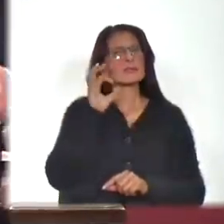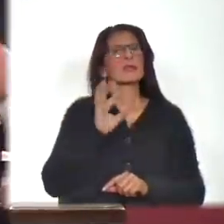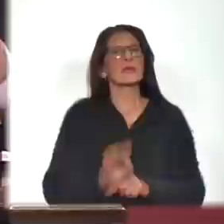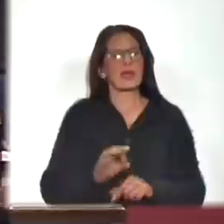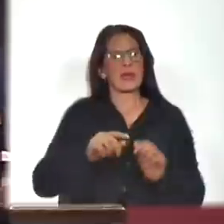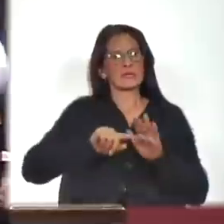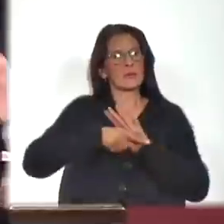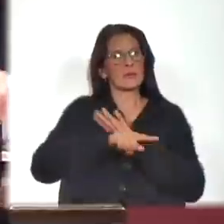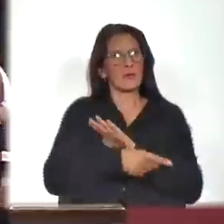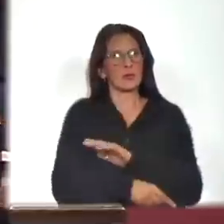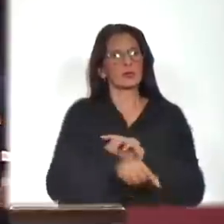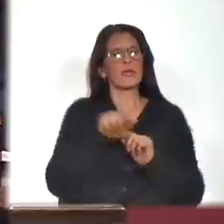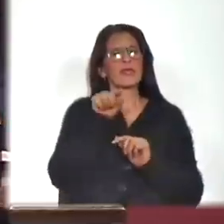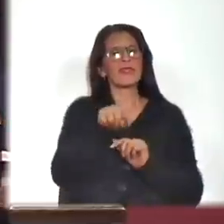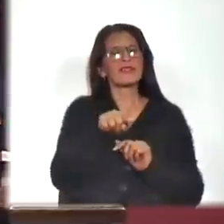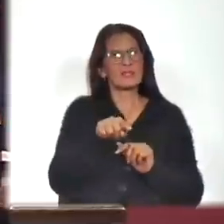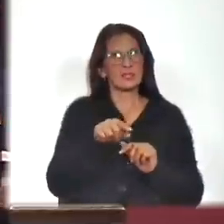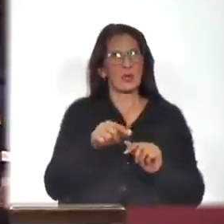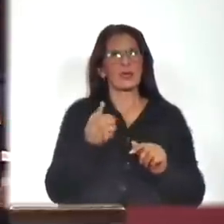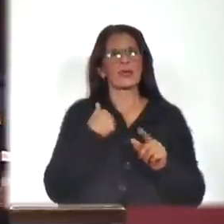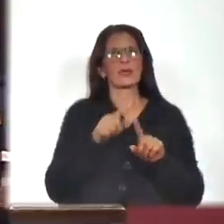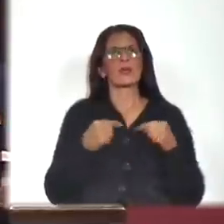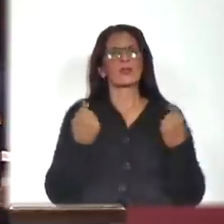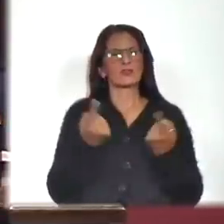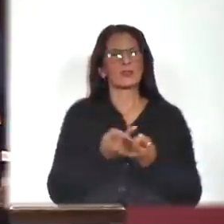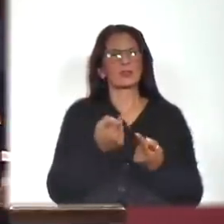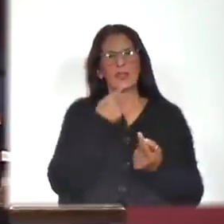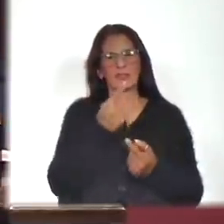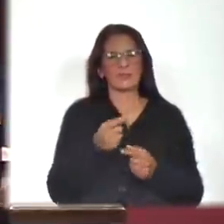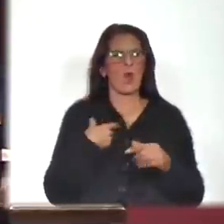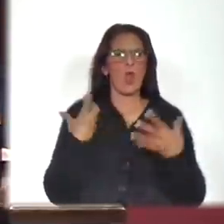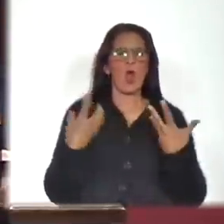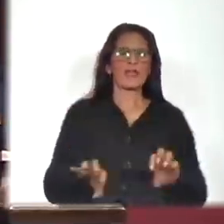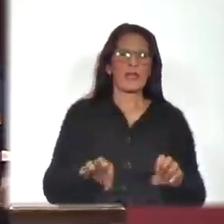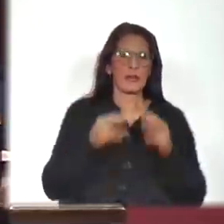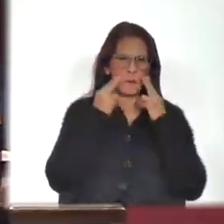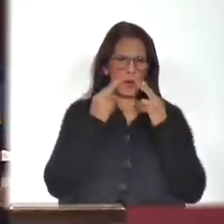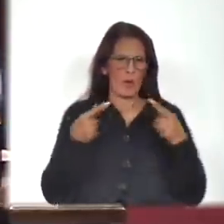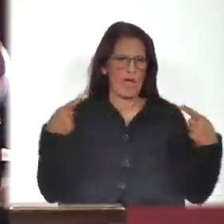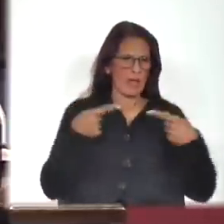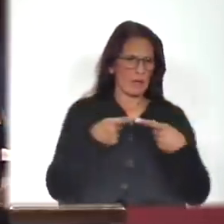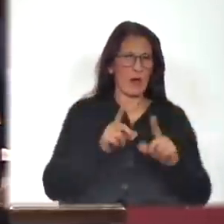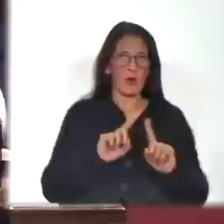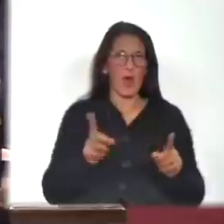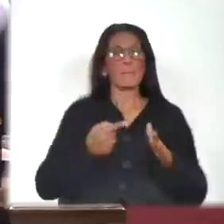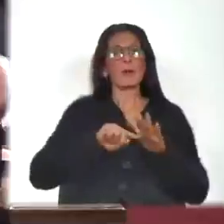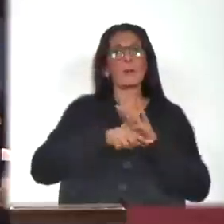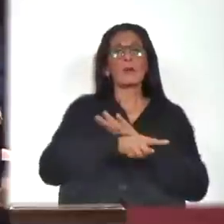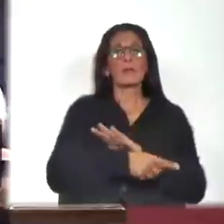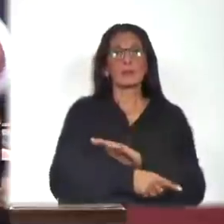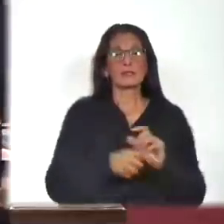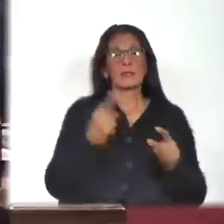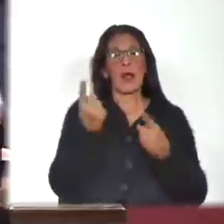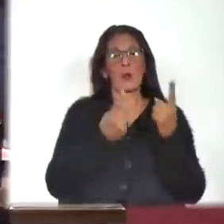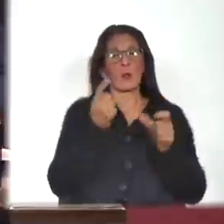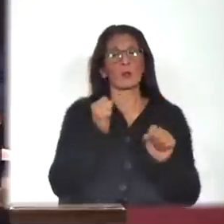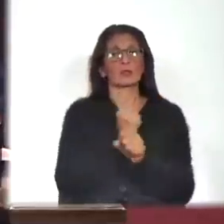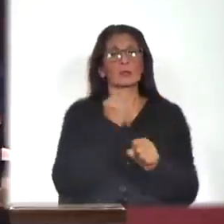profundiza esa grieta que todos decimos no querer, pero para cuya profundización algunos trabajan